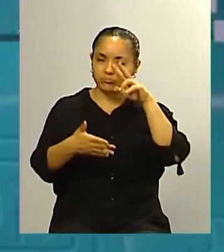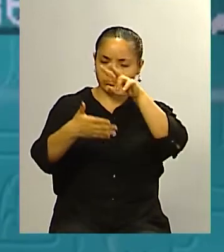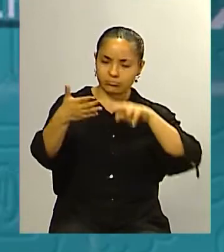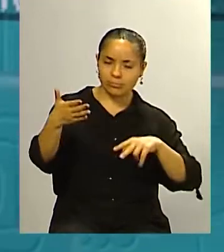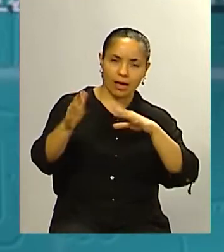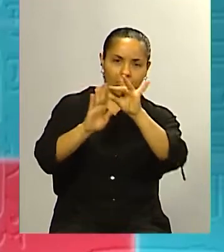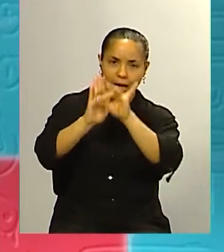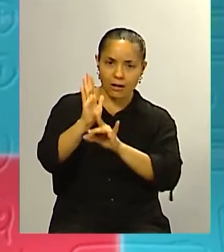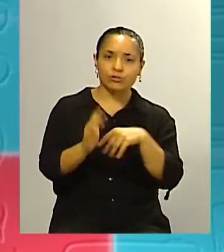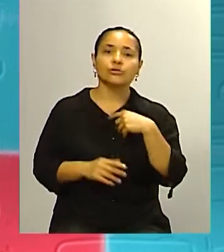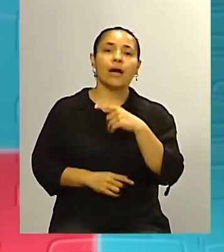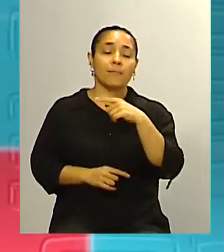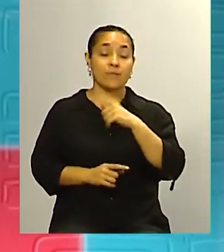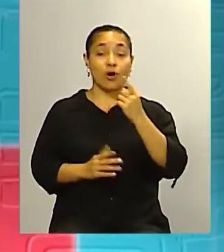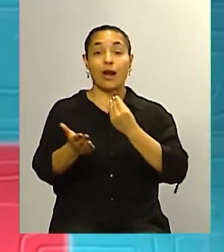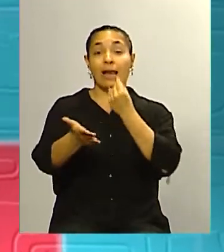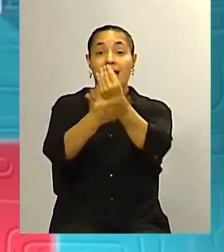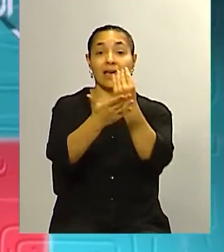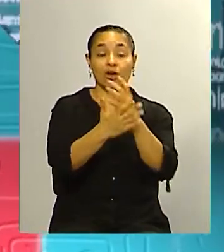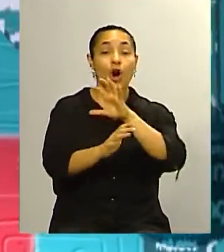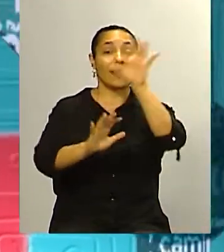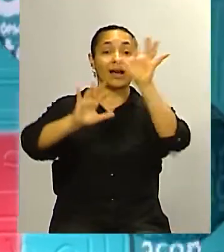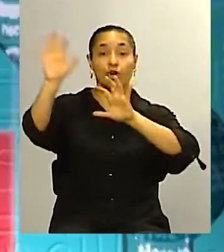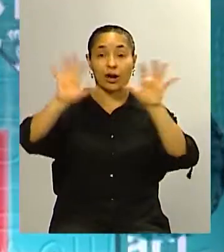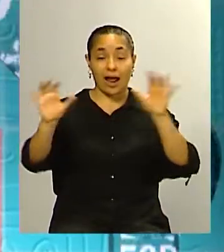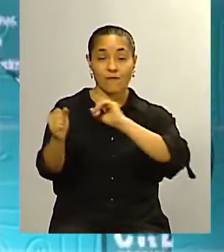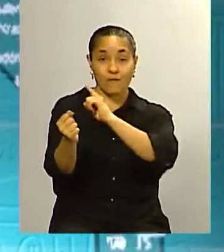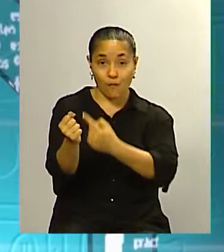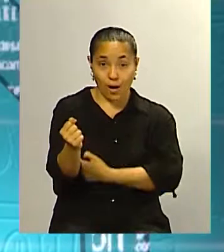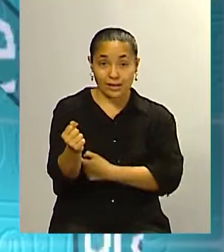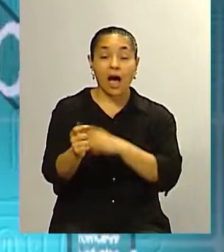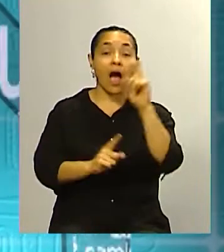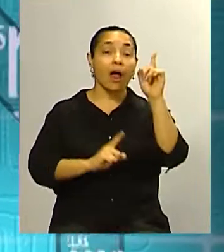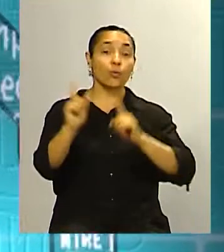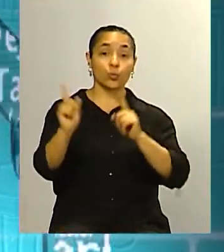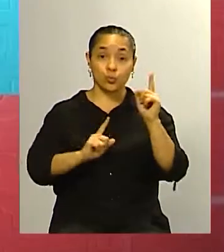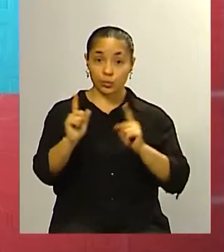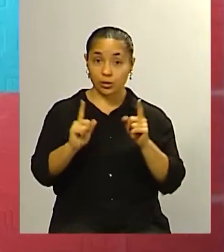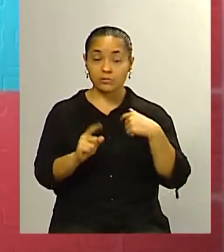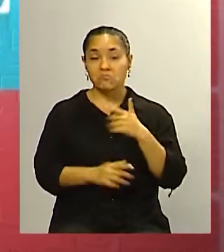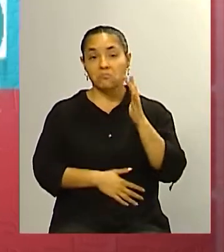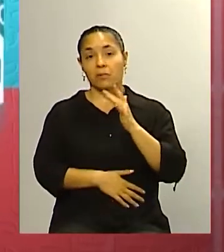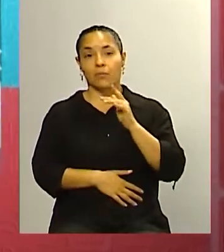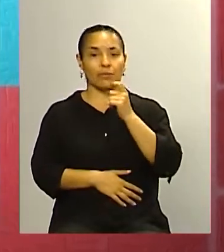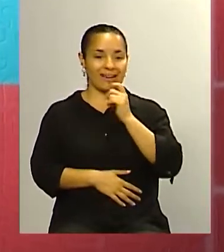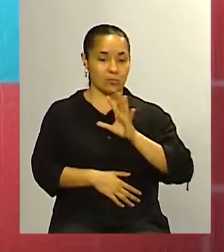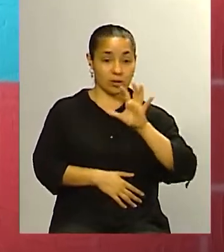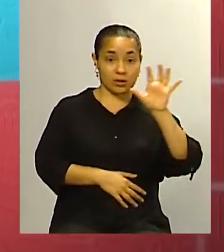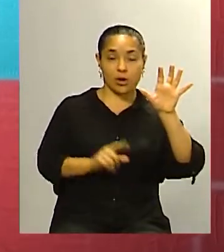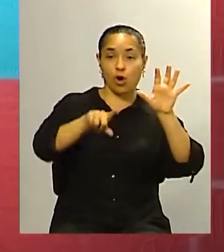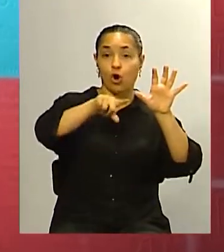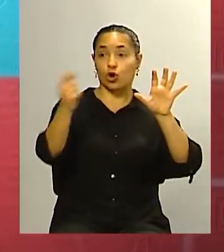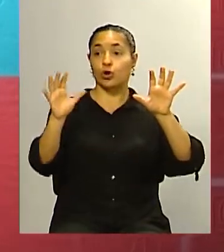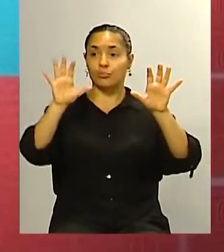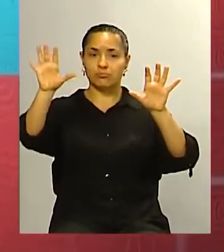de por ahí esos líderes que tienen muy regionales fuertes que en algunos casos ni siquiera los conocen o no tienen conocimiento